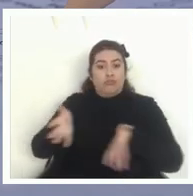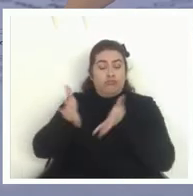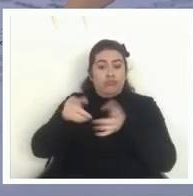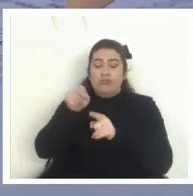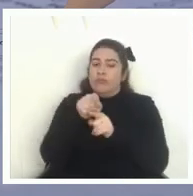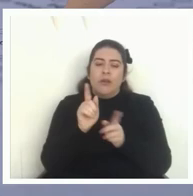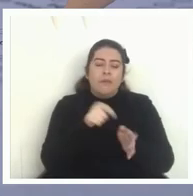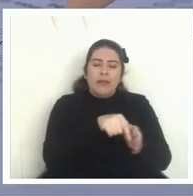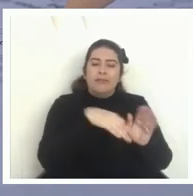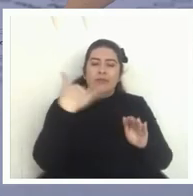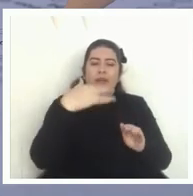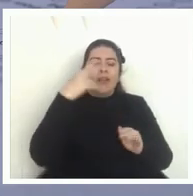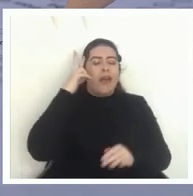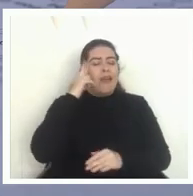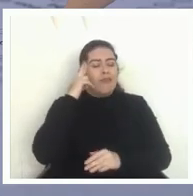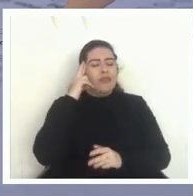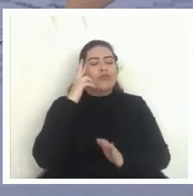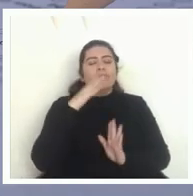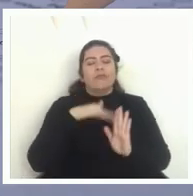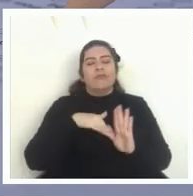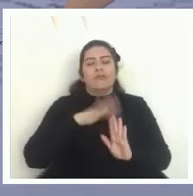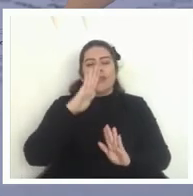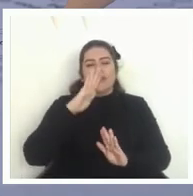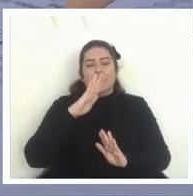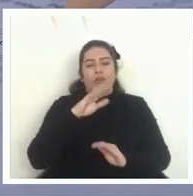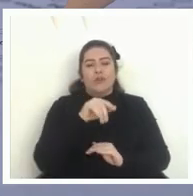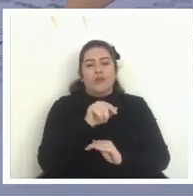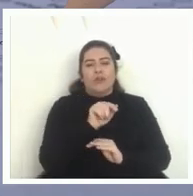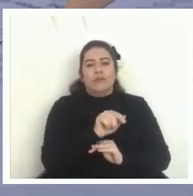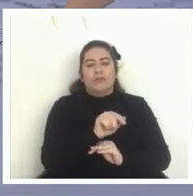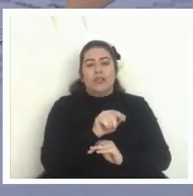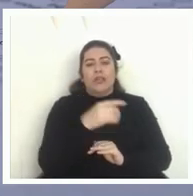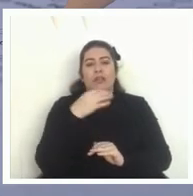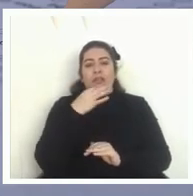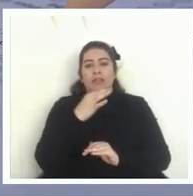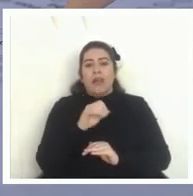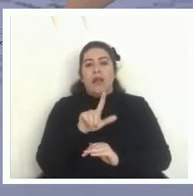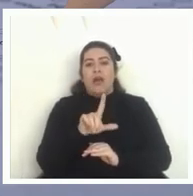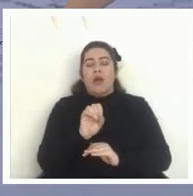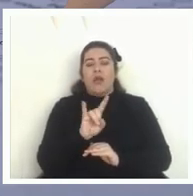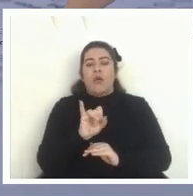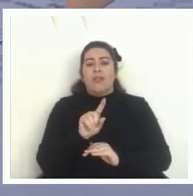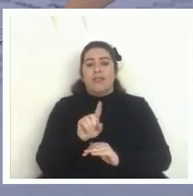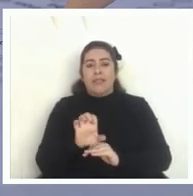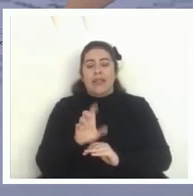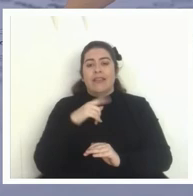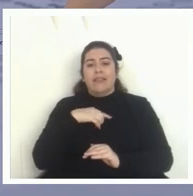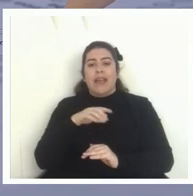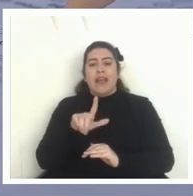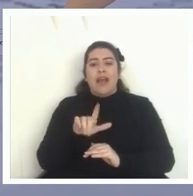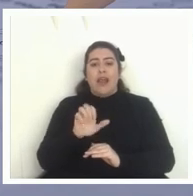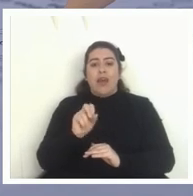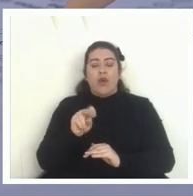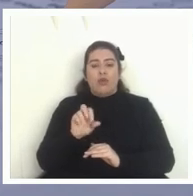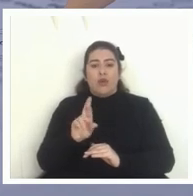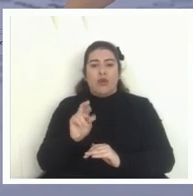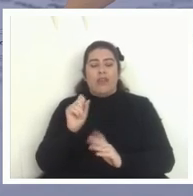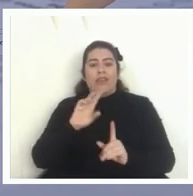una reflexión mucho mayor y con lo que decía Luis y también Leonor del cambio cultural